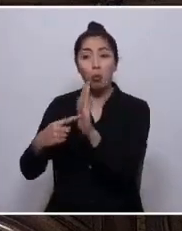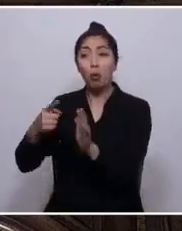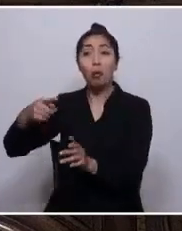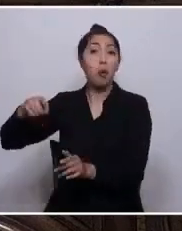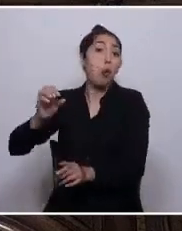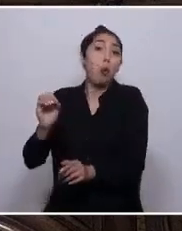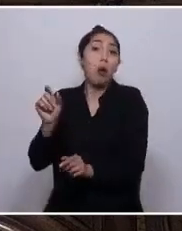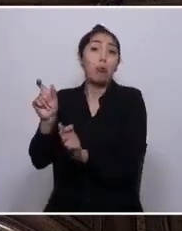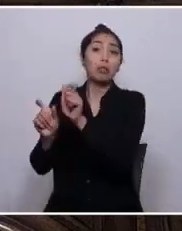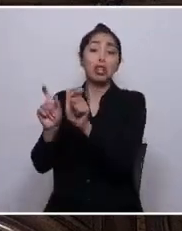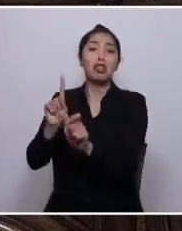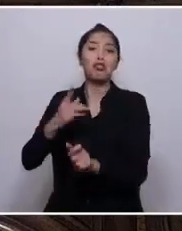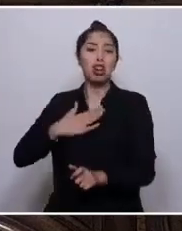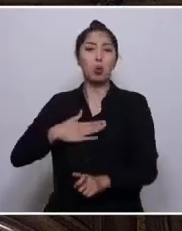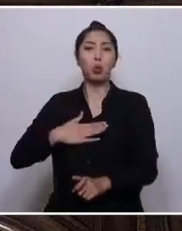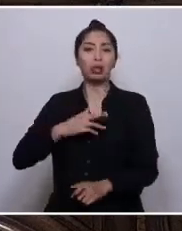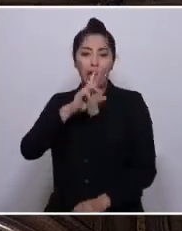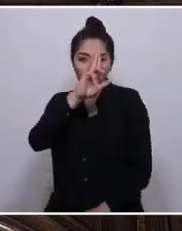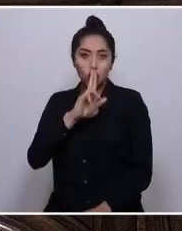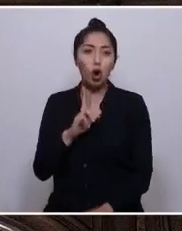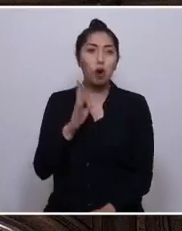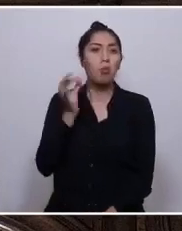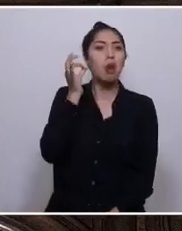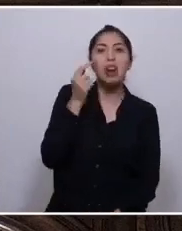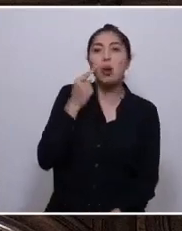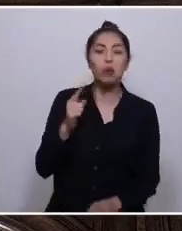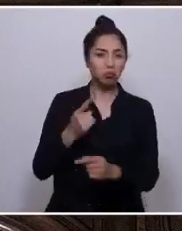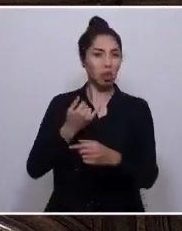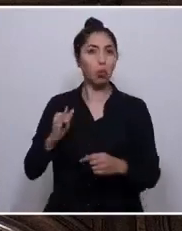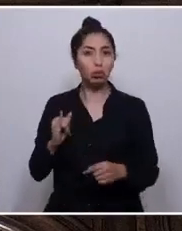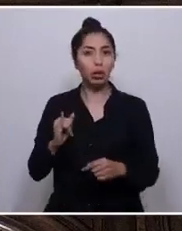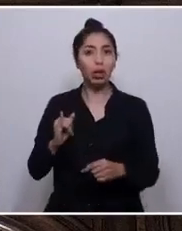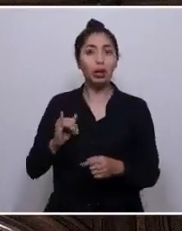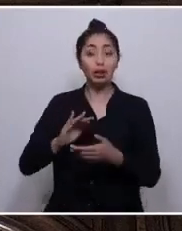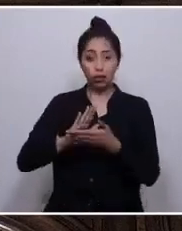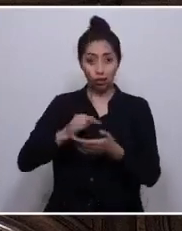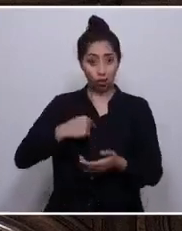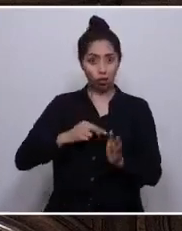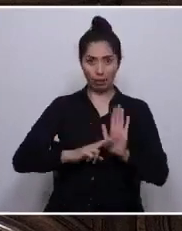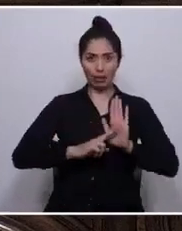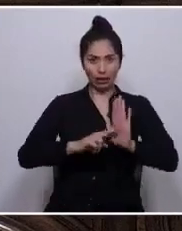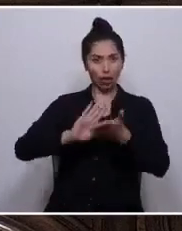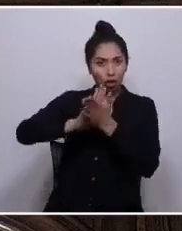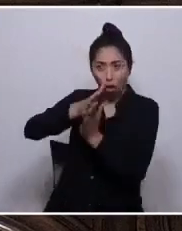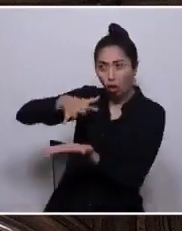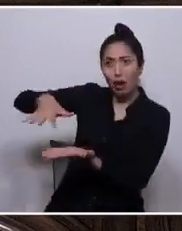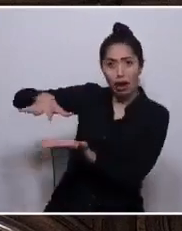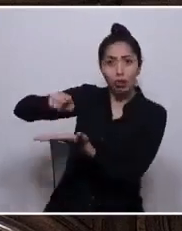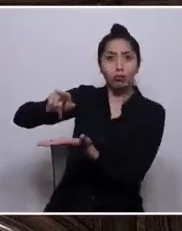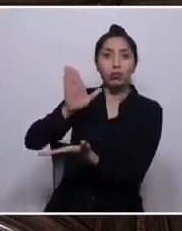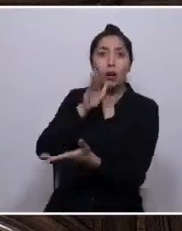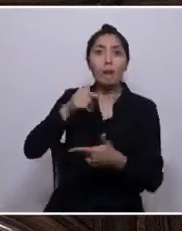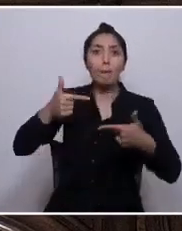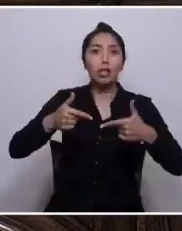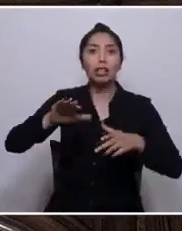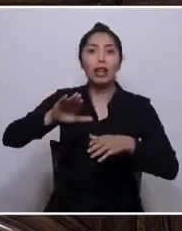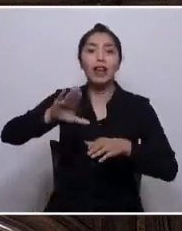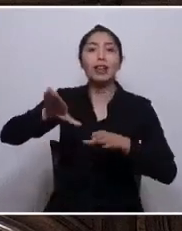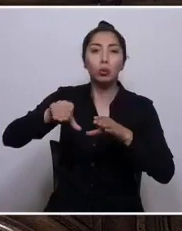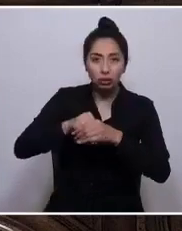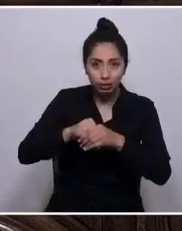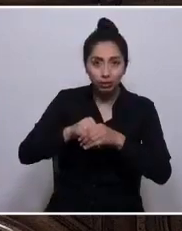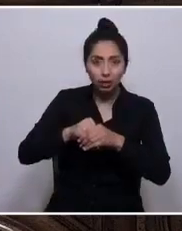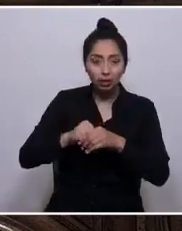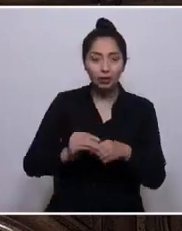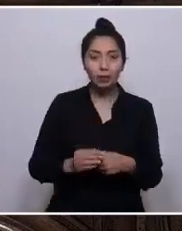los roles asignados. Todas esas a quienes no llega la política inclusiva o la acción afirmativa.